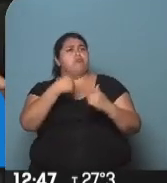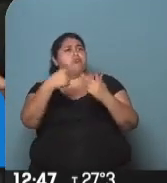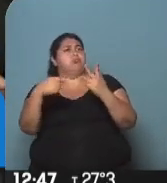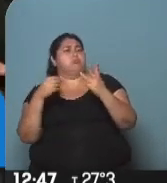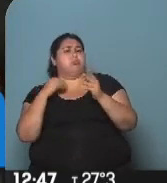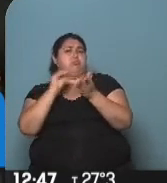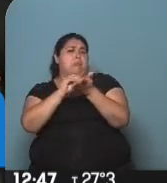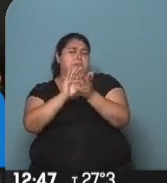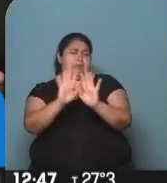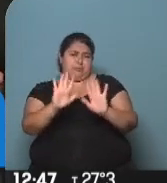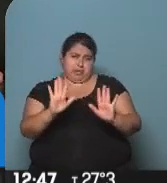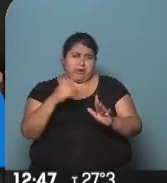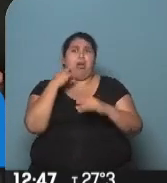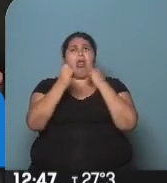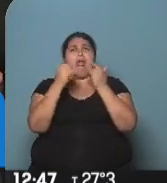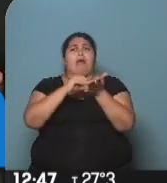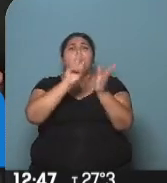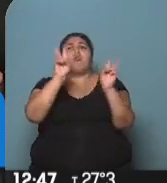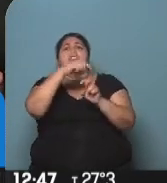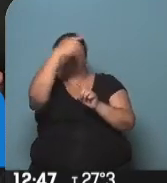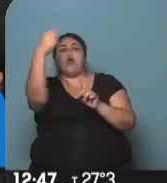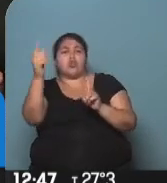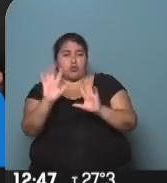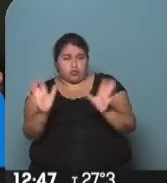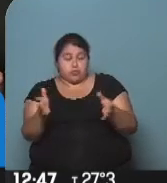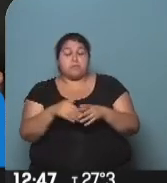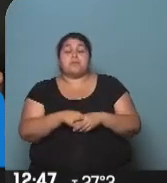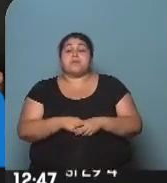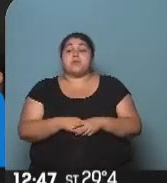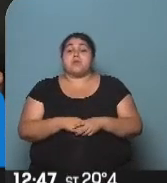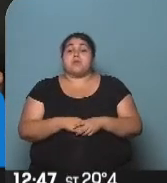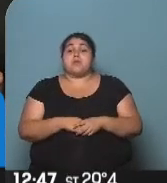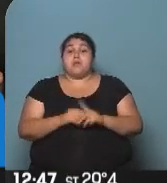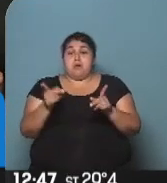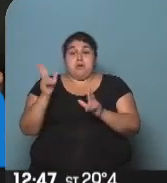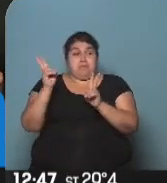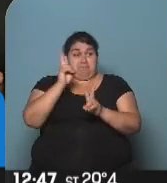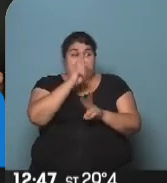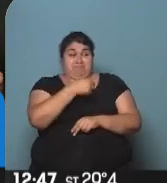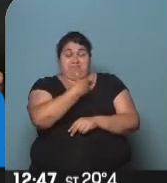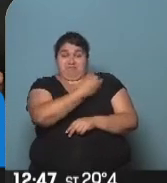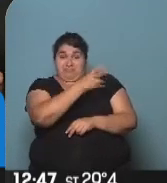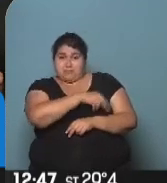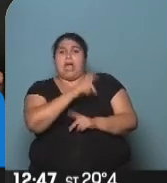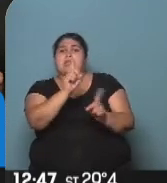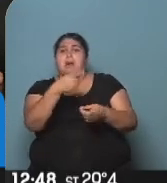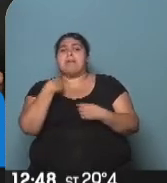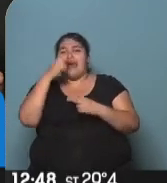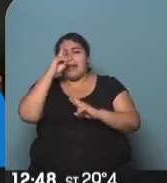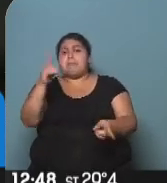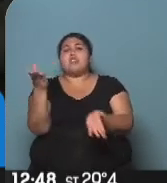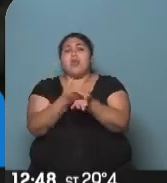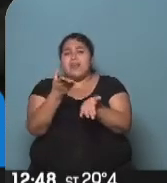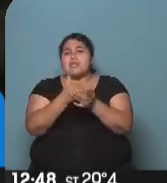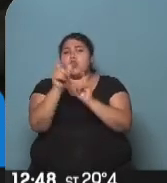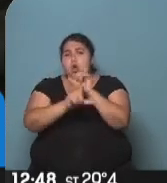otras declaraciones de otros países. Sí, en esta línea, y como decía el Canciller, me parece que el respeto de los derechos humanos, de